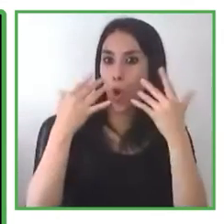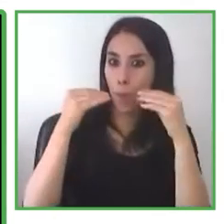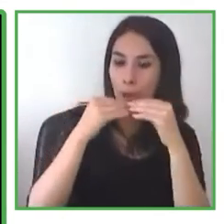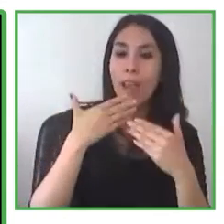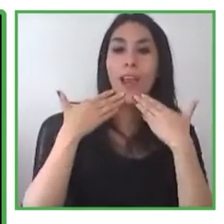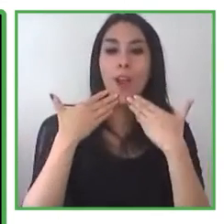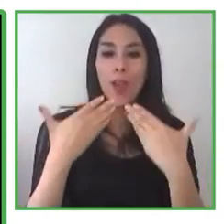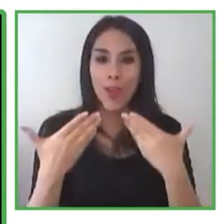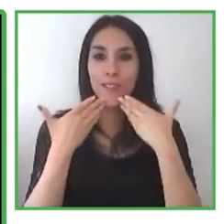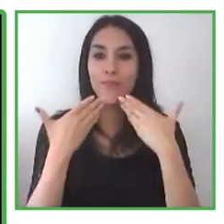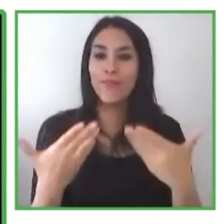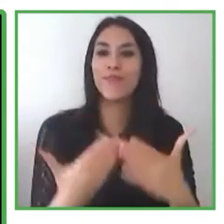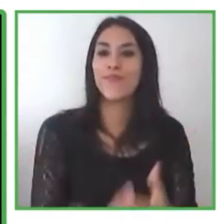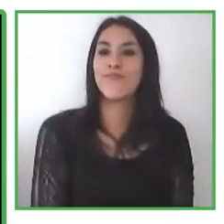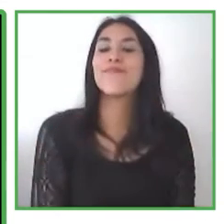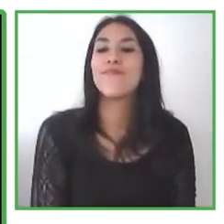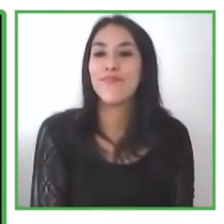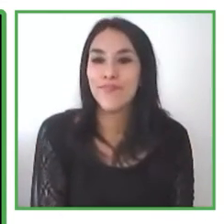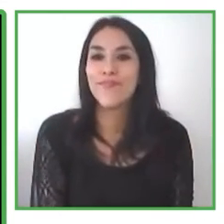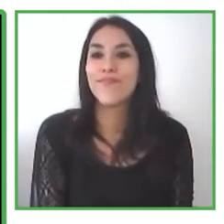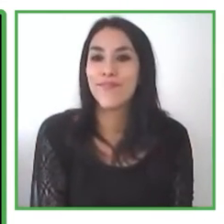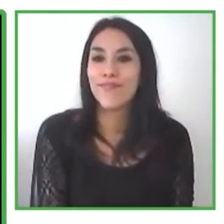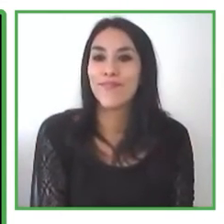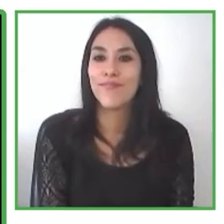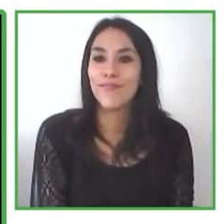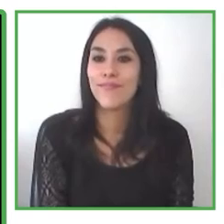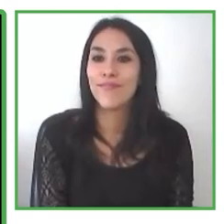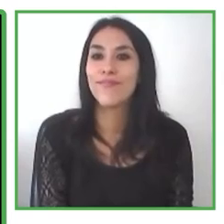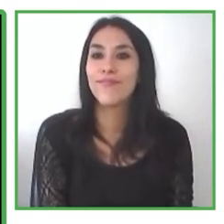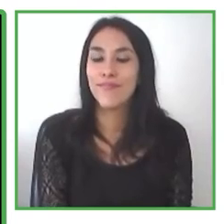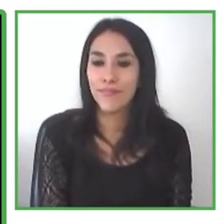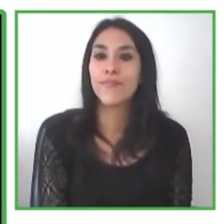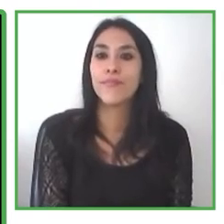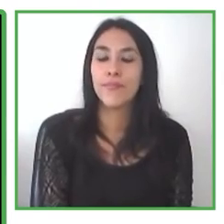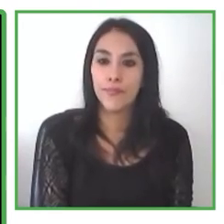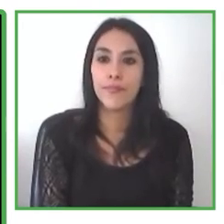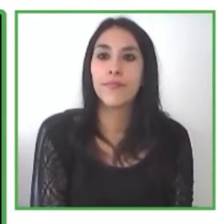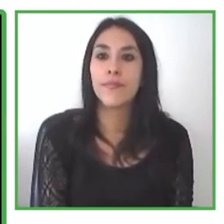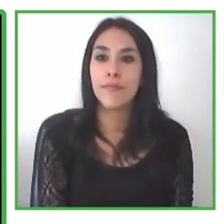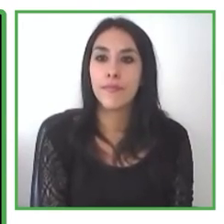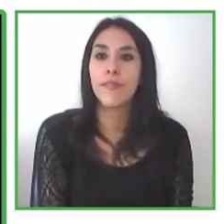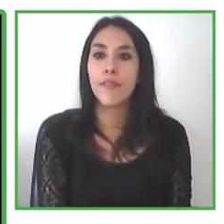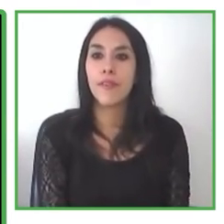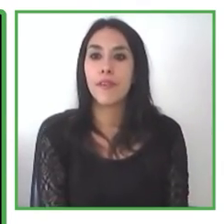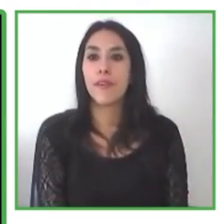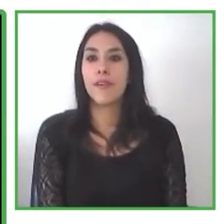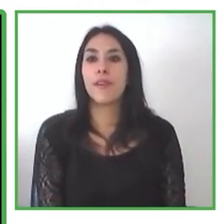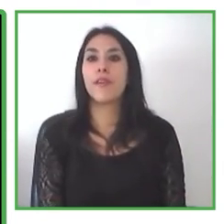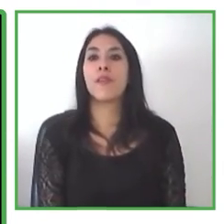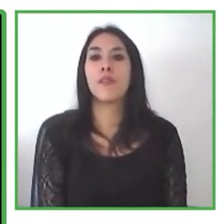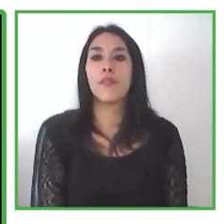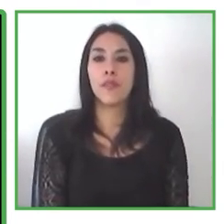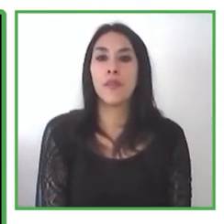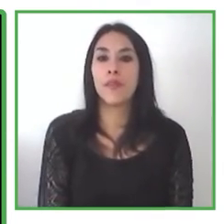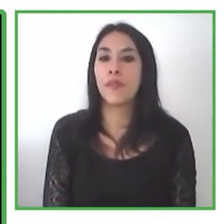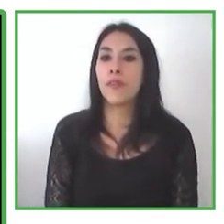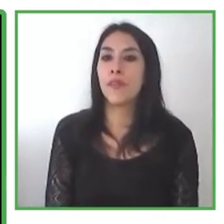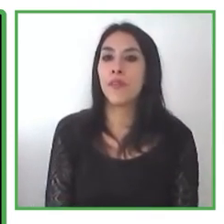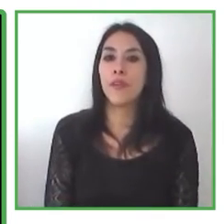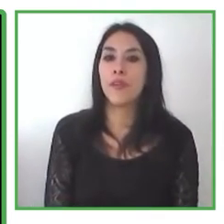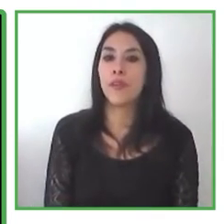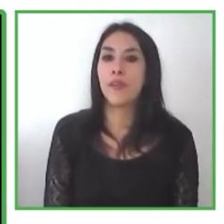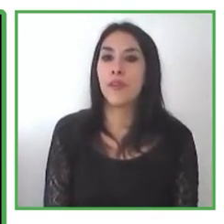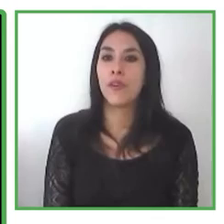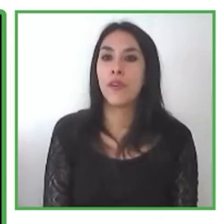número, mi número es 9-8-428-2588. Gracias. Buenas tardes,